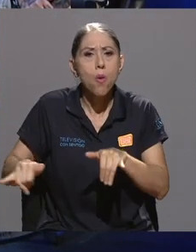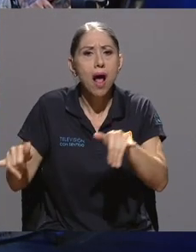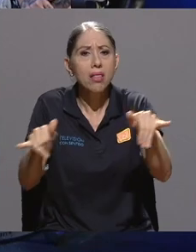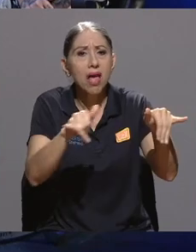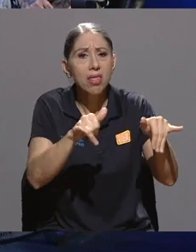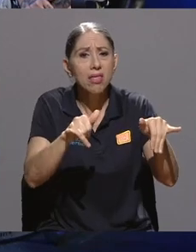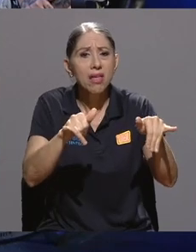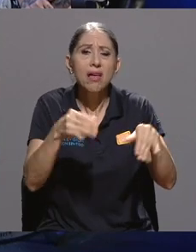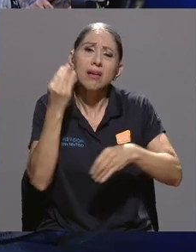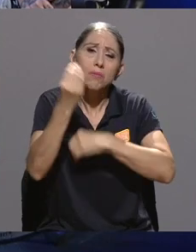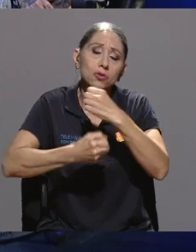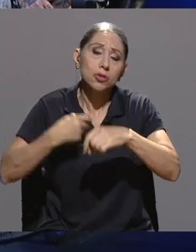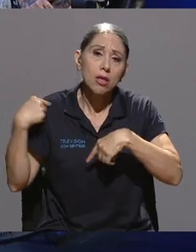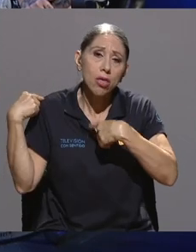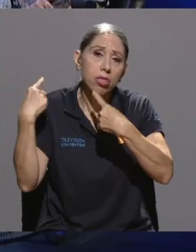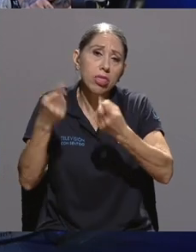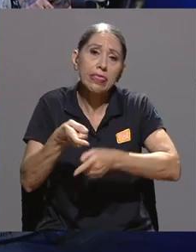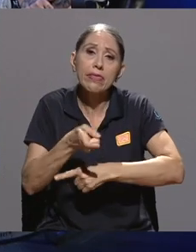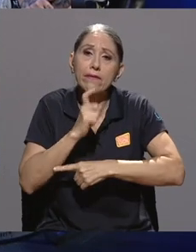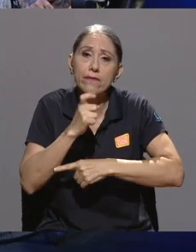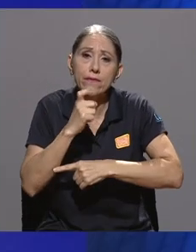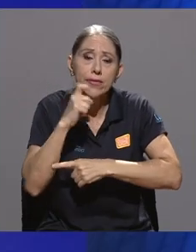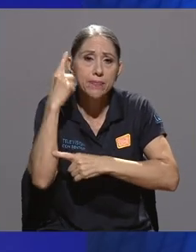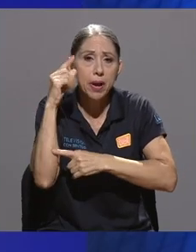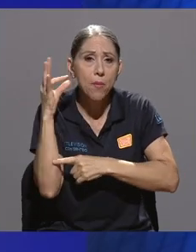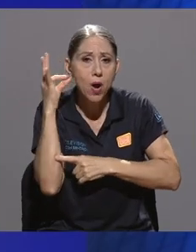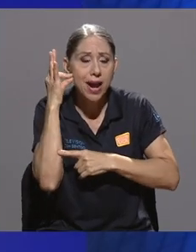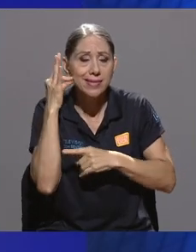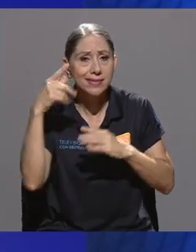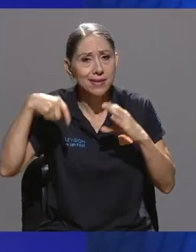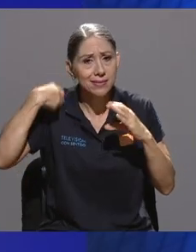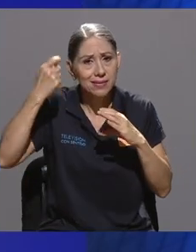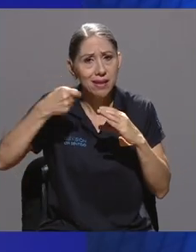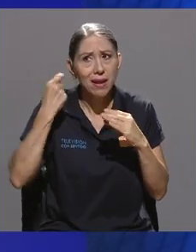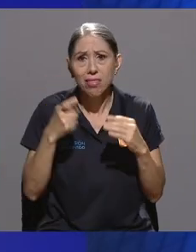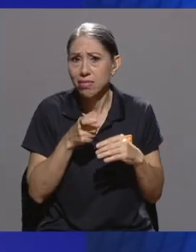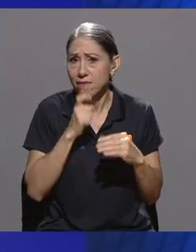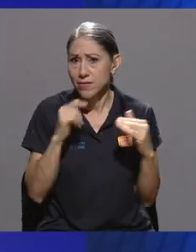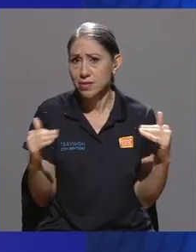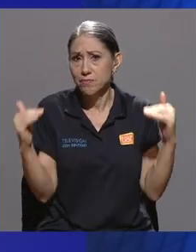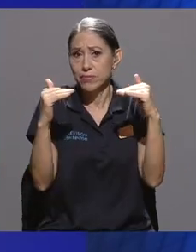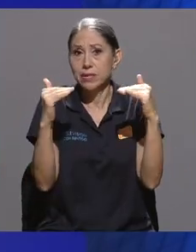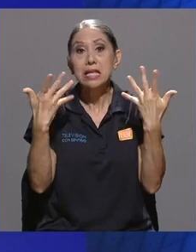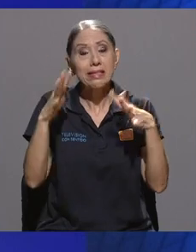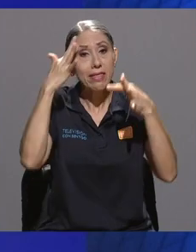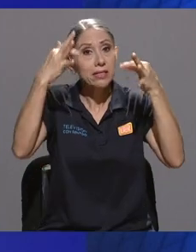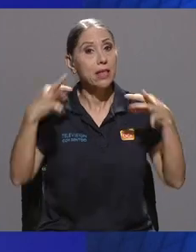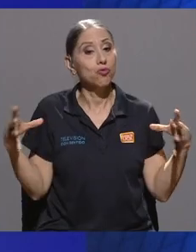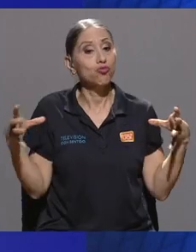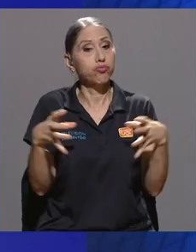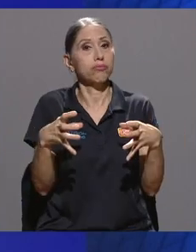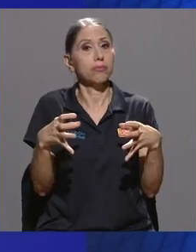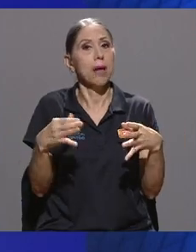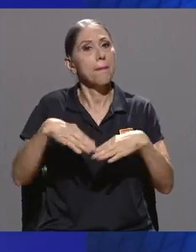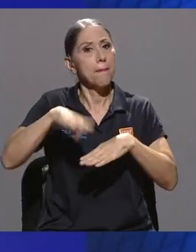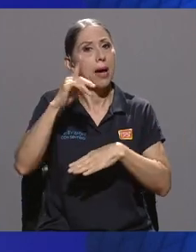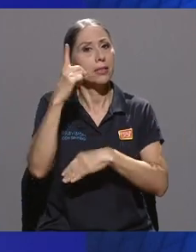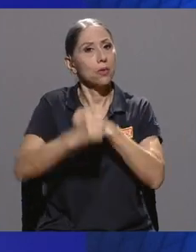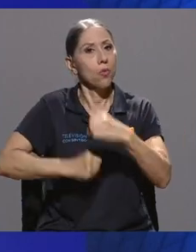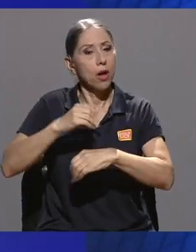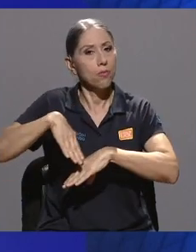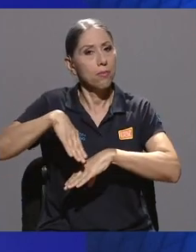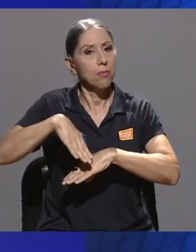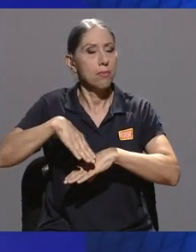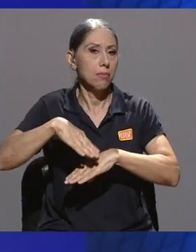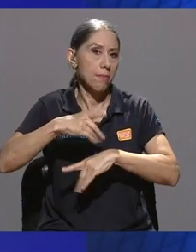grave, ¿verdad? Para las mujeres en el cine. Entonces, pues decidimos unirnos y ya tenemos más de un año y medio trabajando